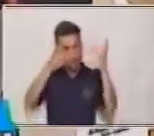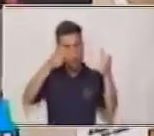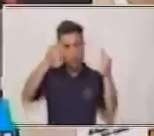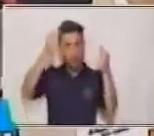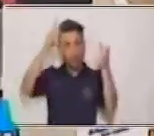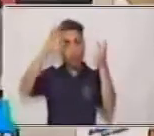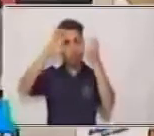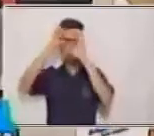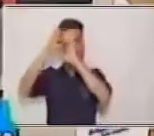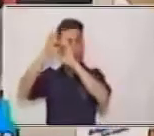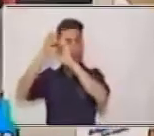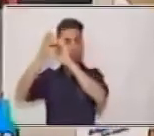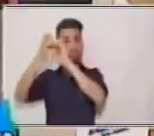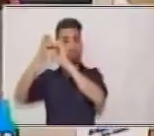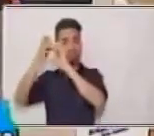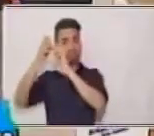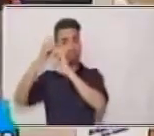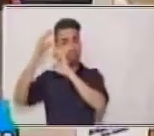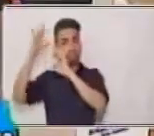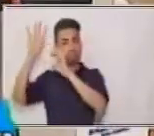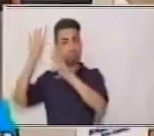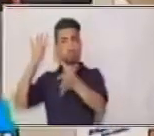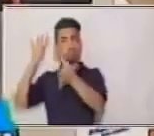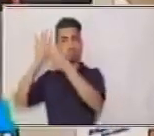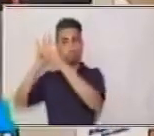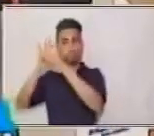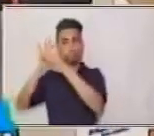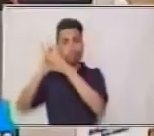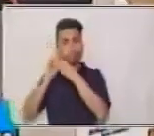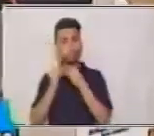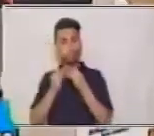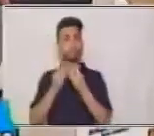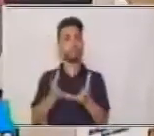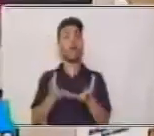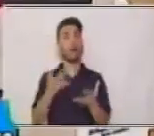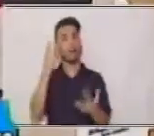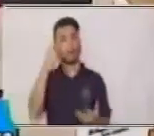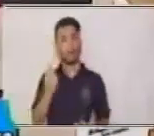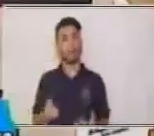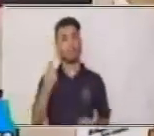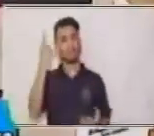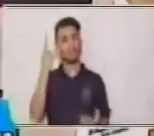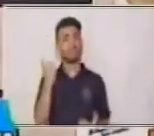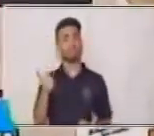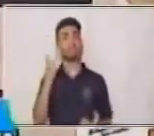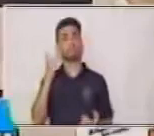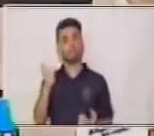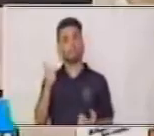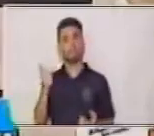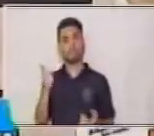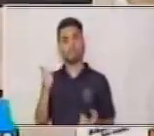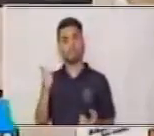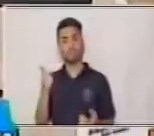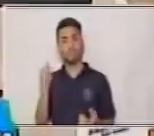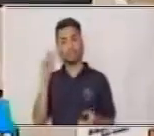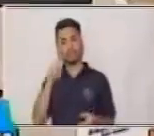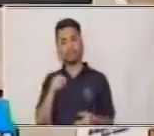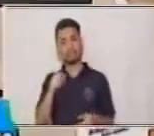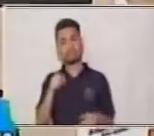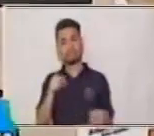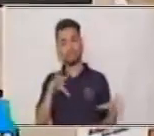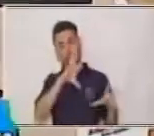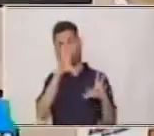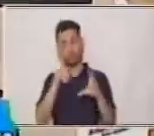imagina todo lo que está pasando y nos da la interpretación eficaz de ese